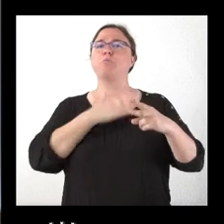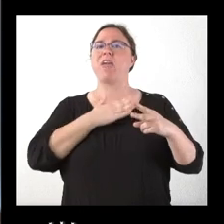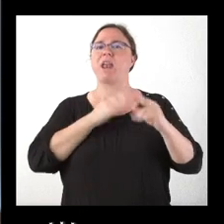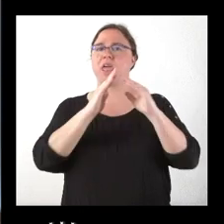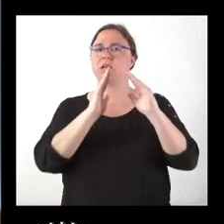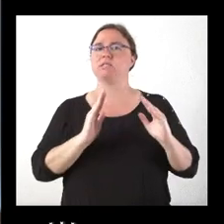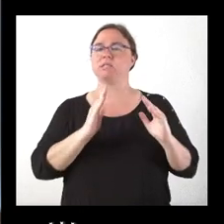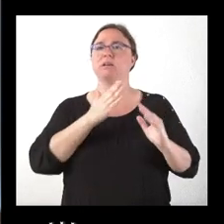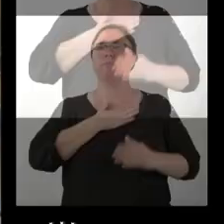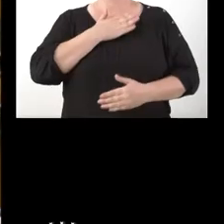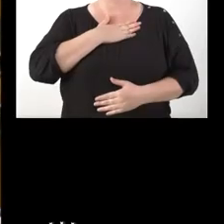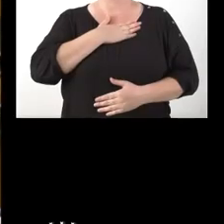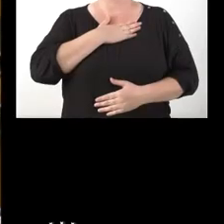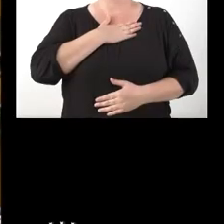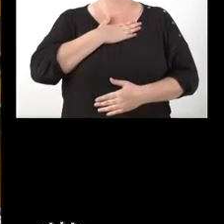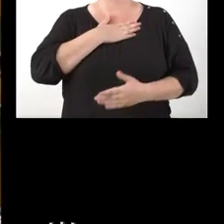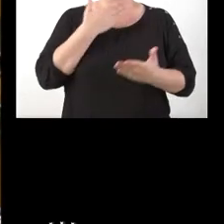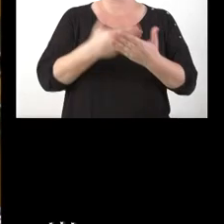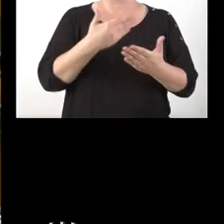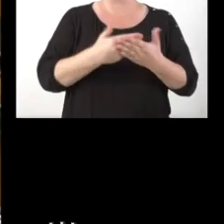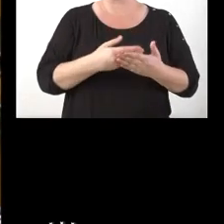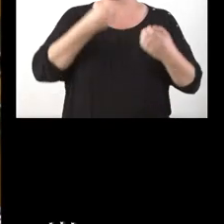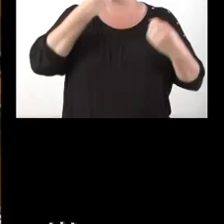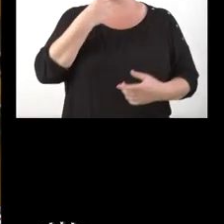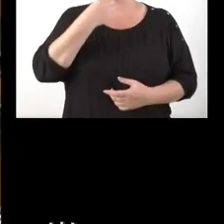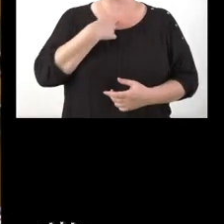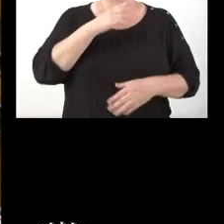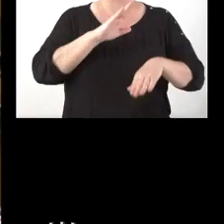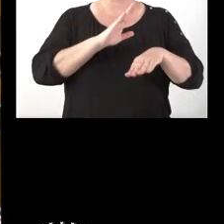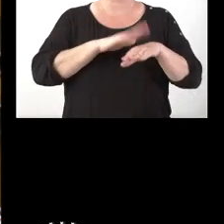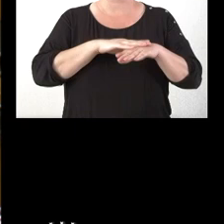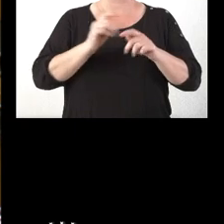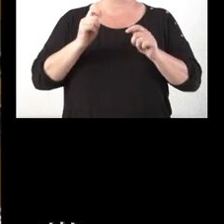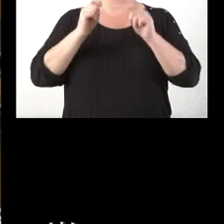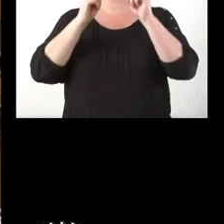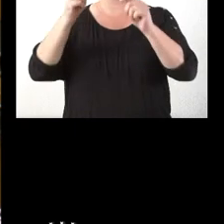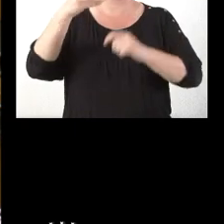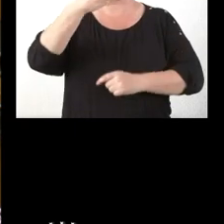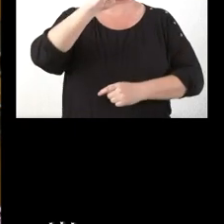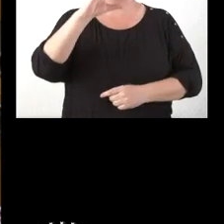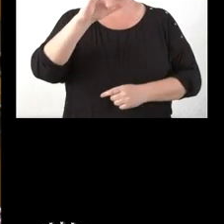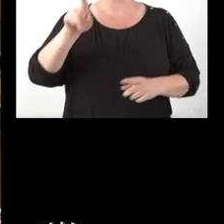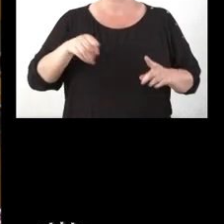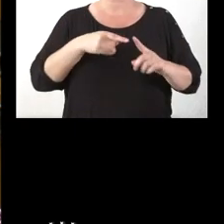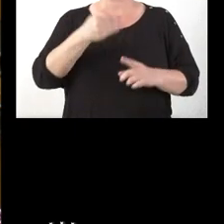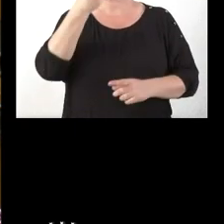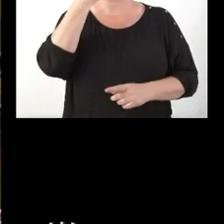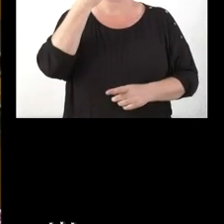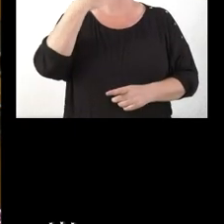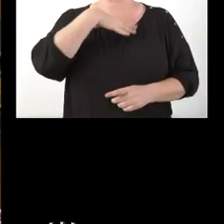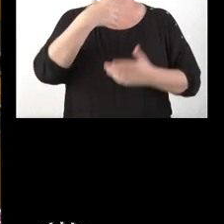también documentados, como usted nos ha dicho, para su declaración como BID. Y, por otra parte, si me podía explicar en qué